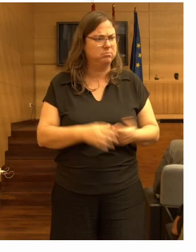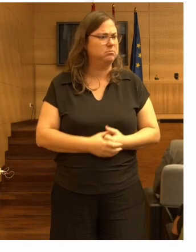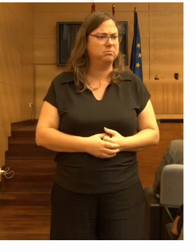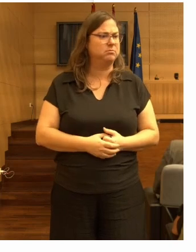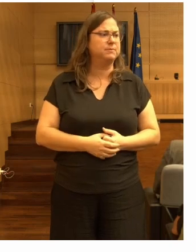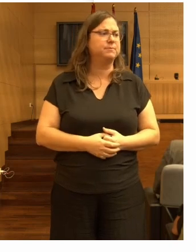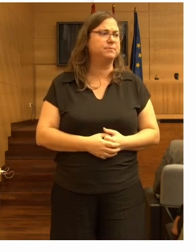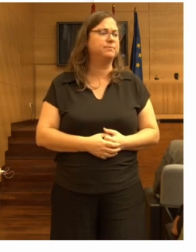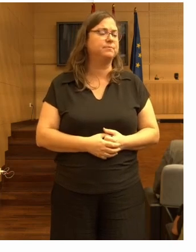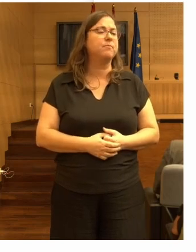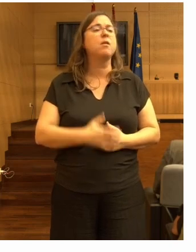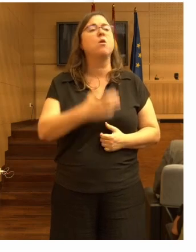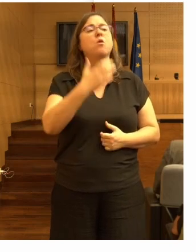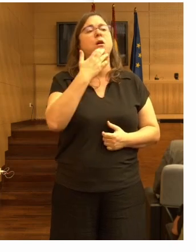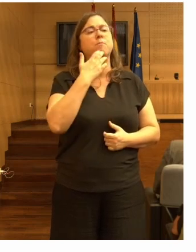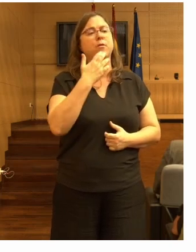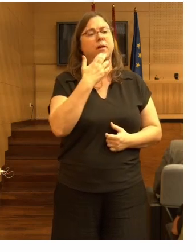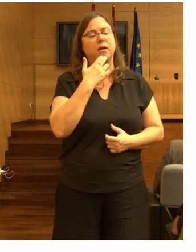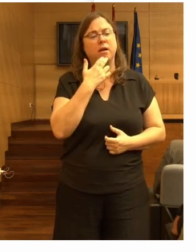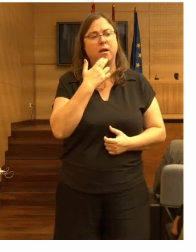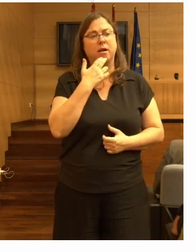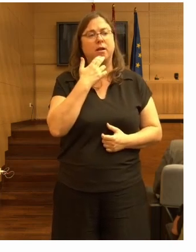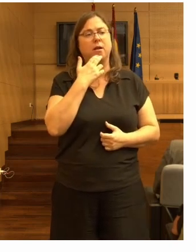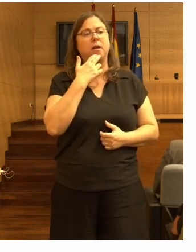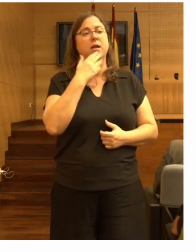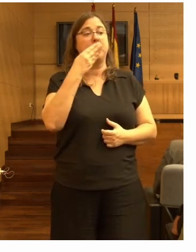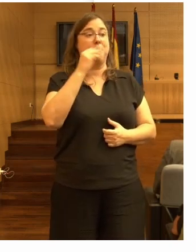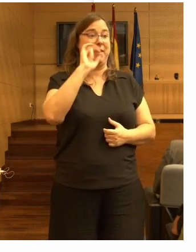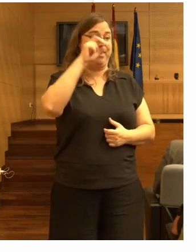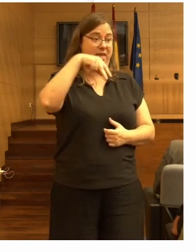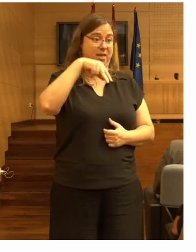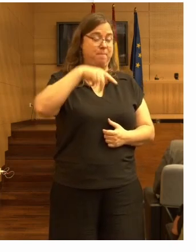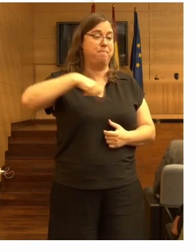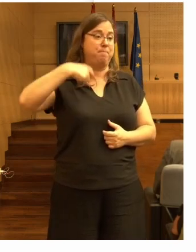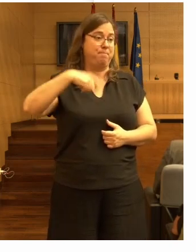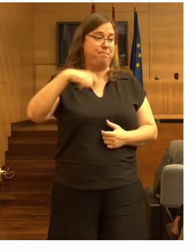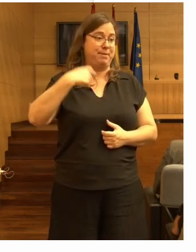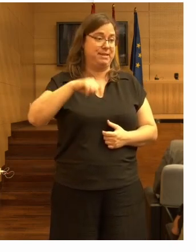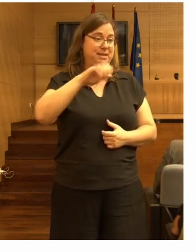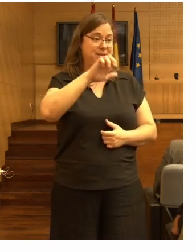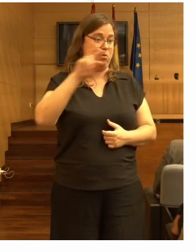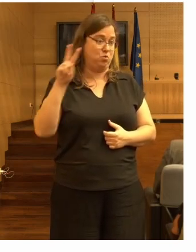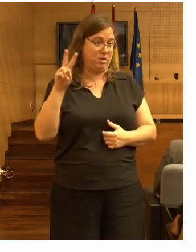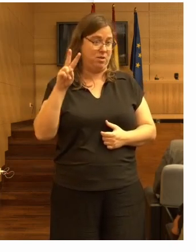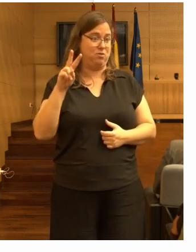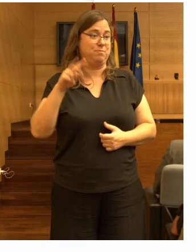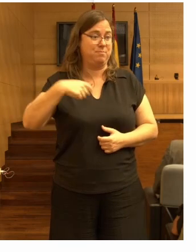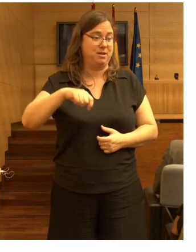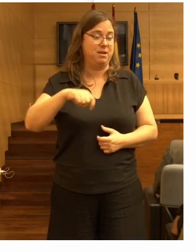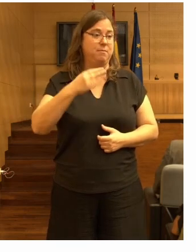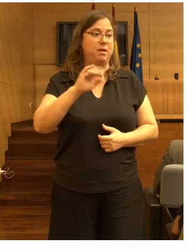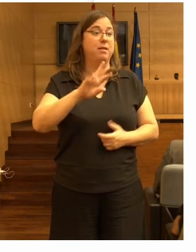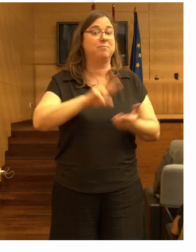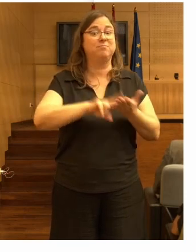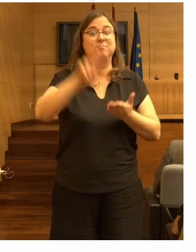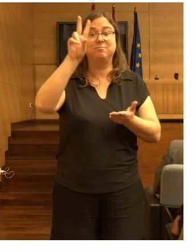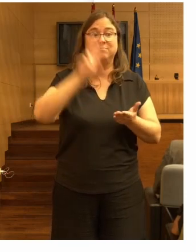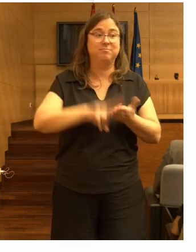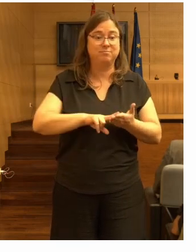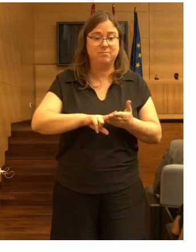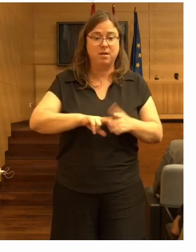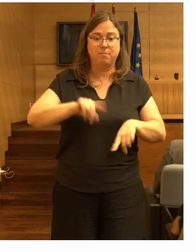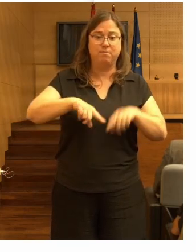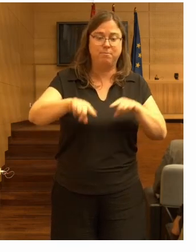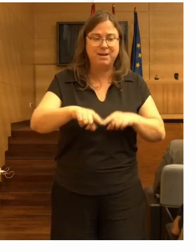por ejemplo Joe Biden el presidente estadounidense cuando se cayó se vio como